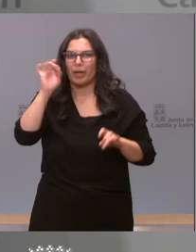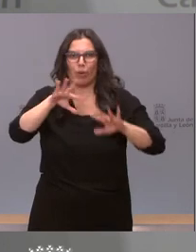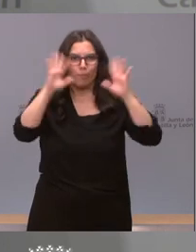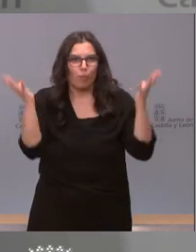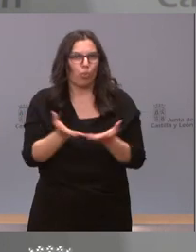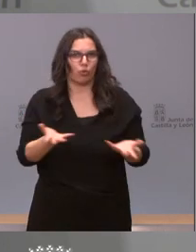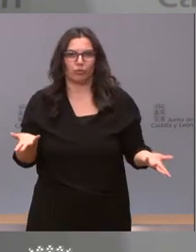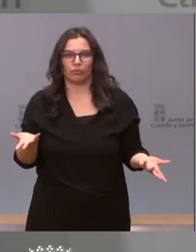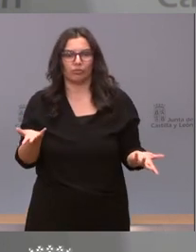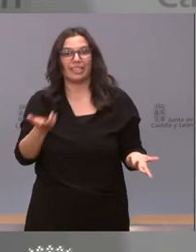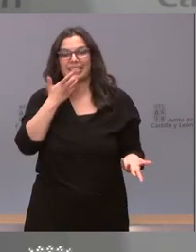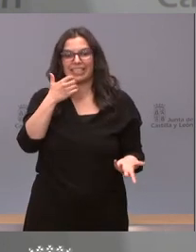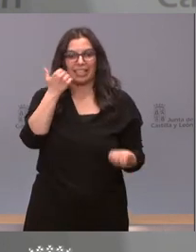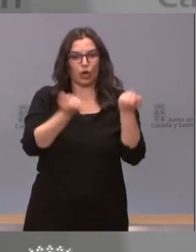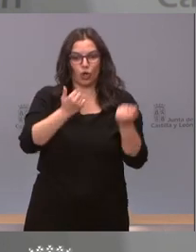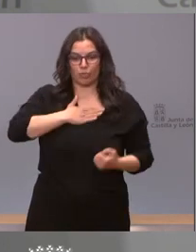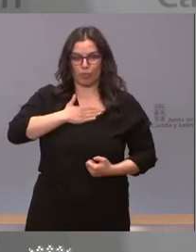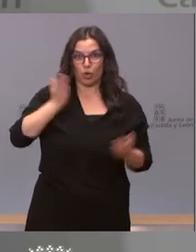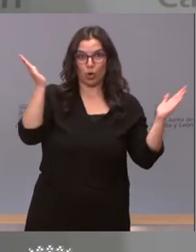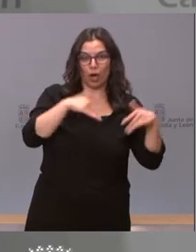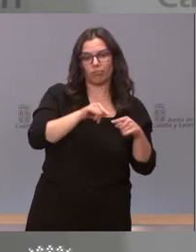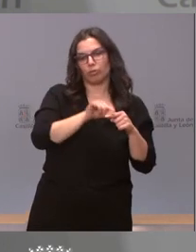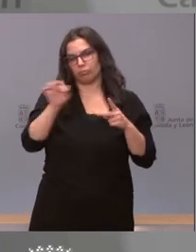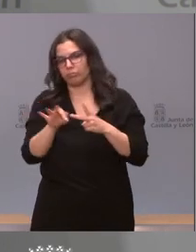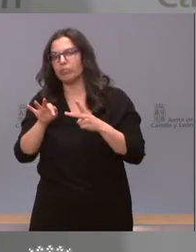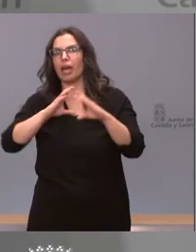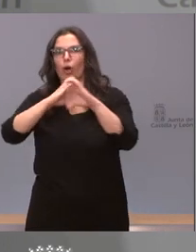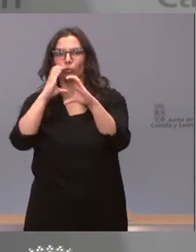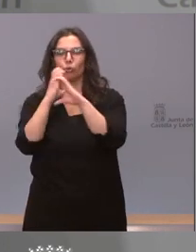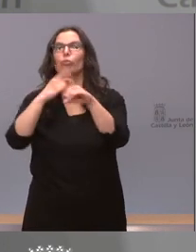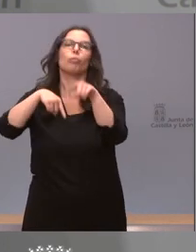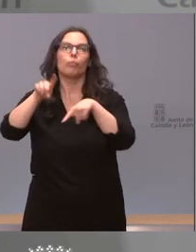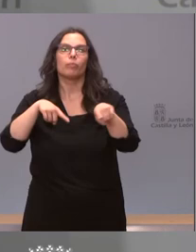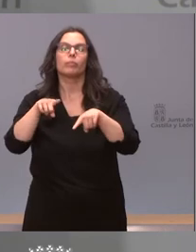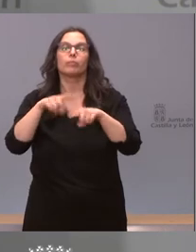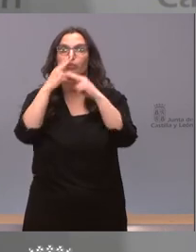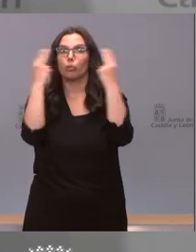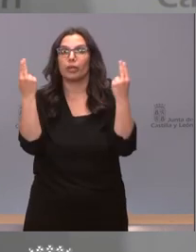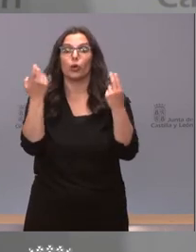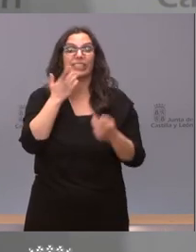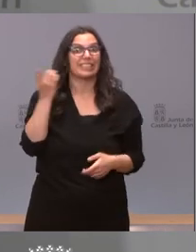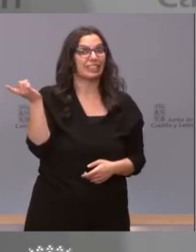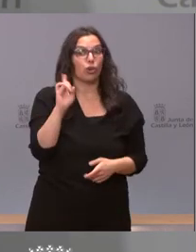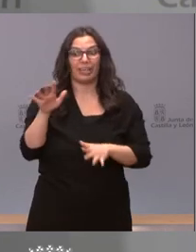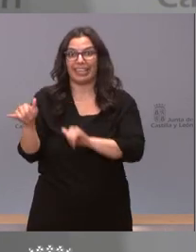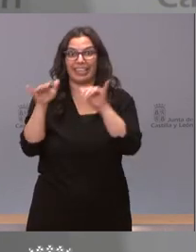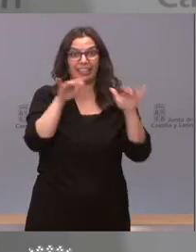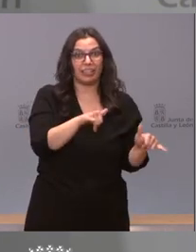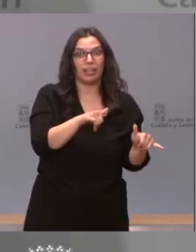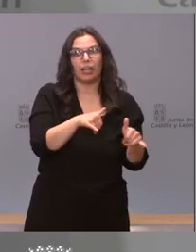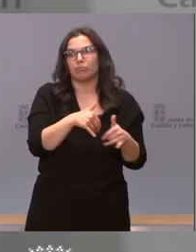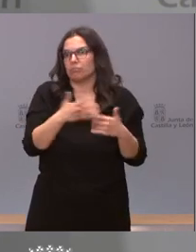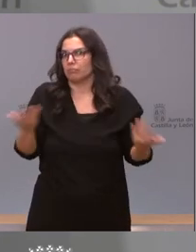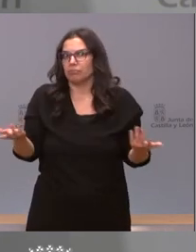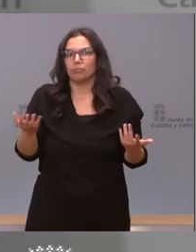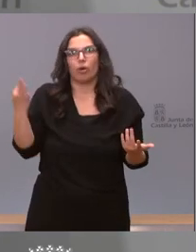si no tiene medios propios si hay transporte público pues en transporte público si es preciso y en el caso de que no se dé ninguna de esas circunstancias lo que tiene que